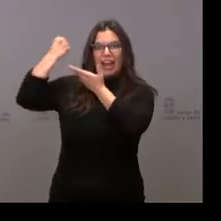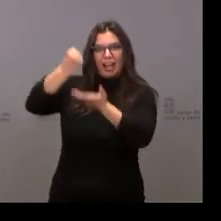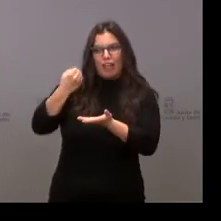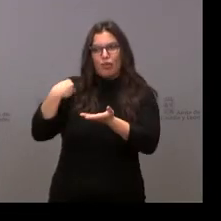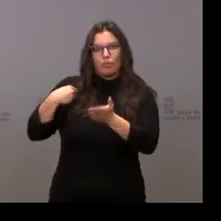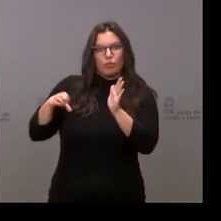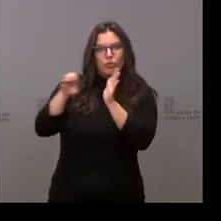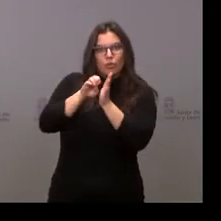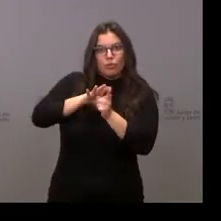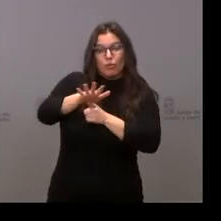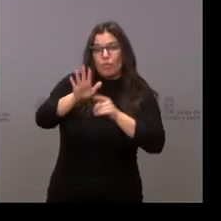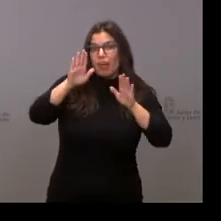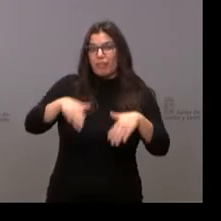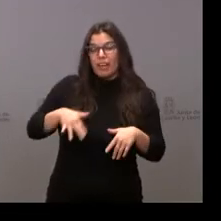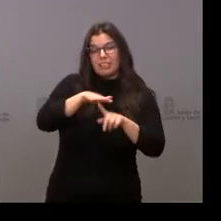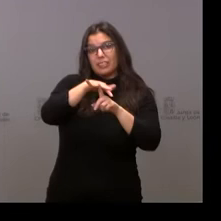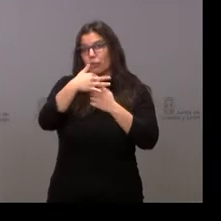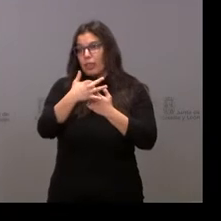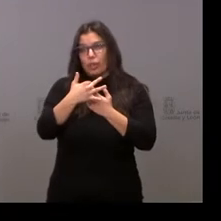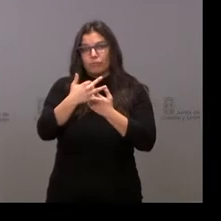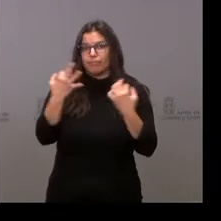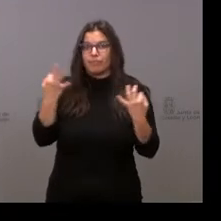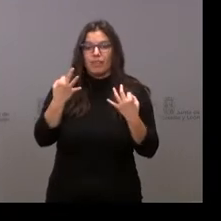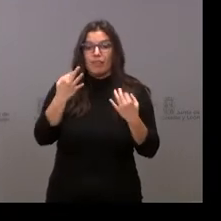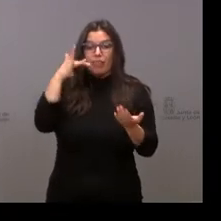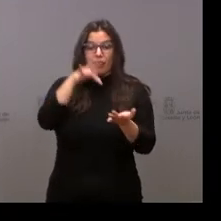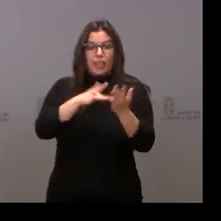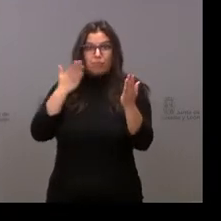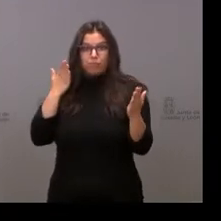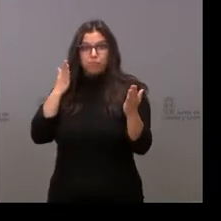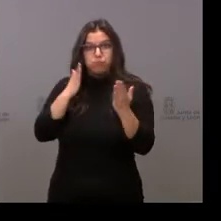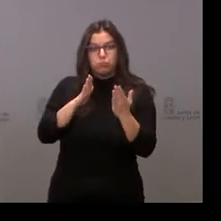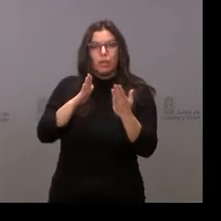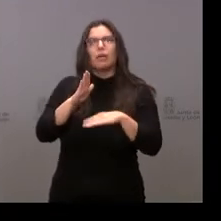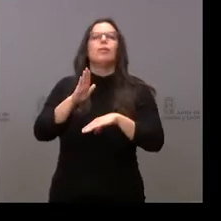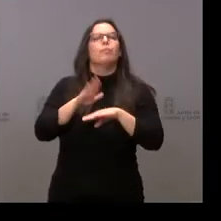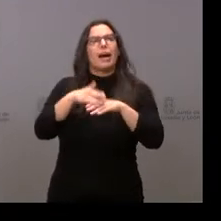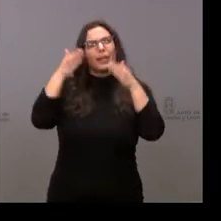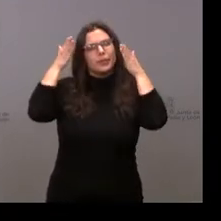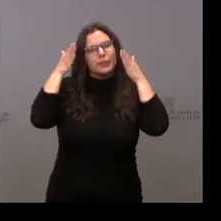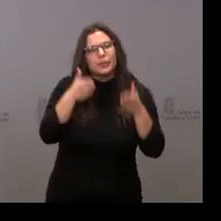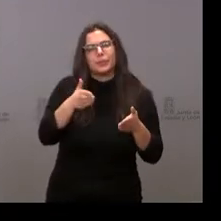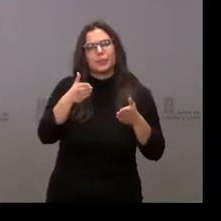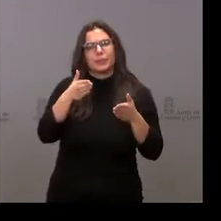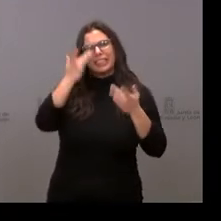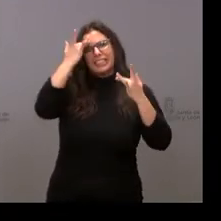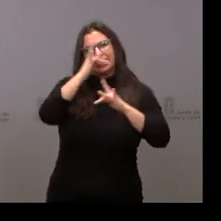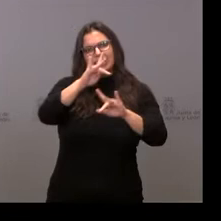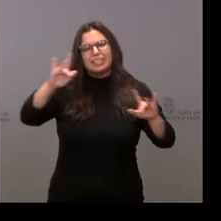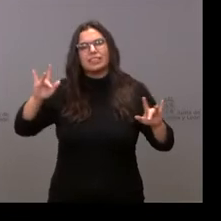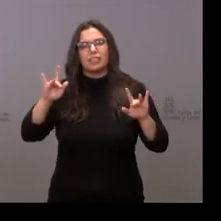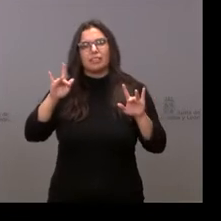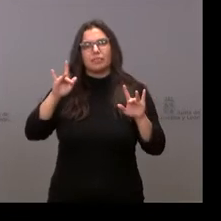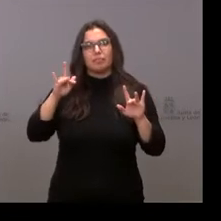nos hacen que tengamos que afrontar este día para incidir, para hacer hincapié en lo que